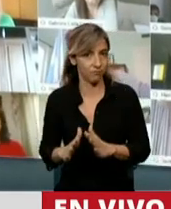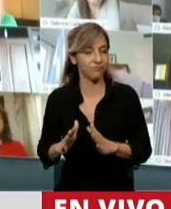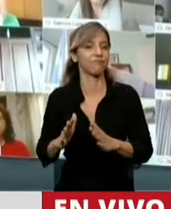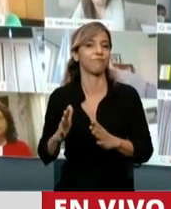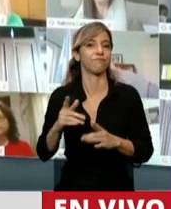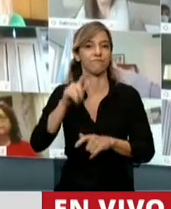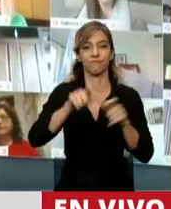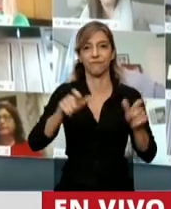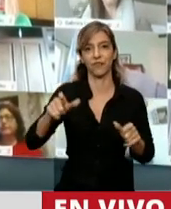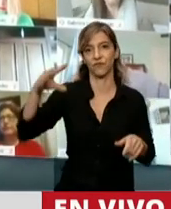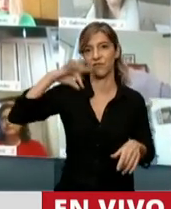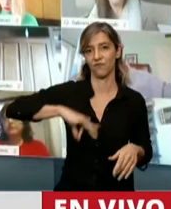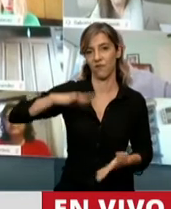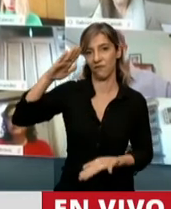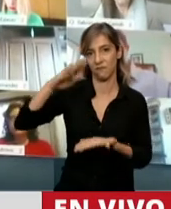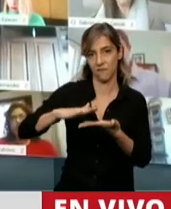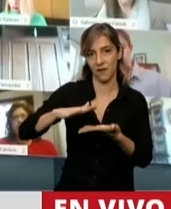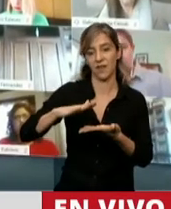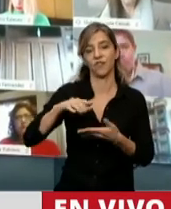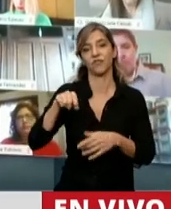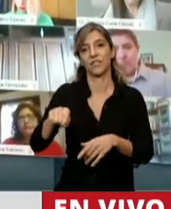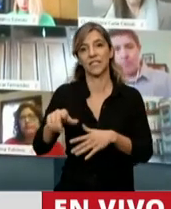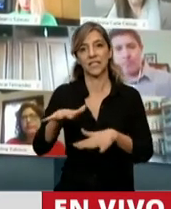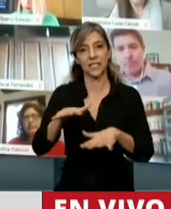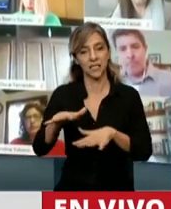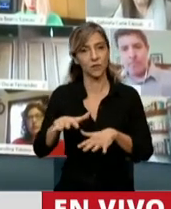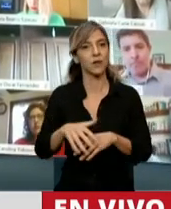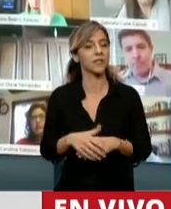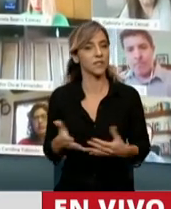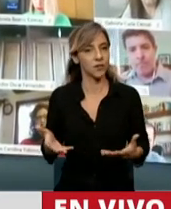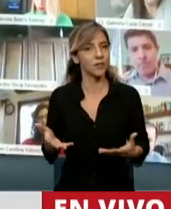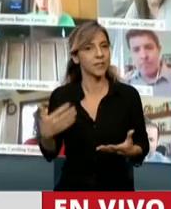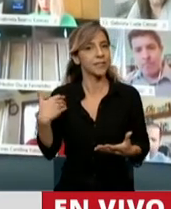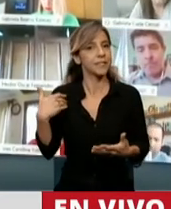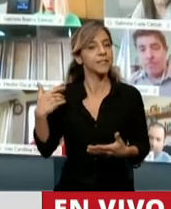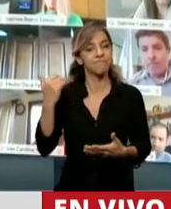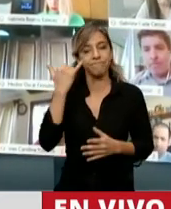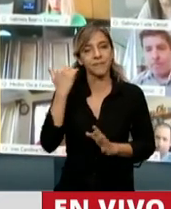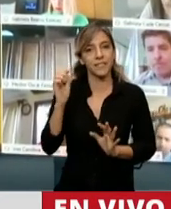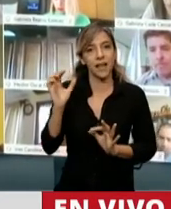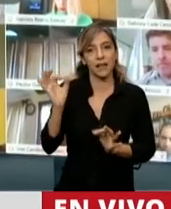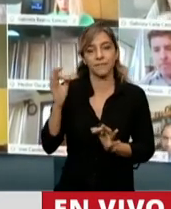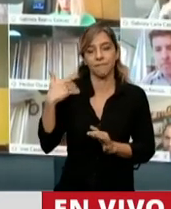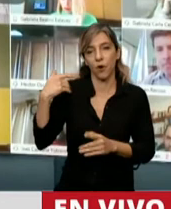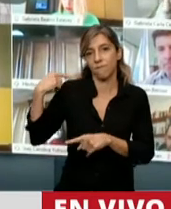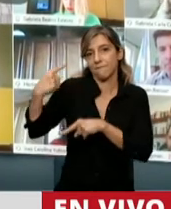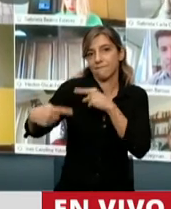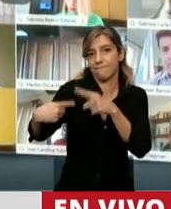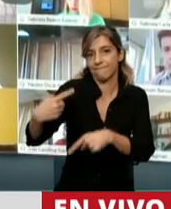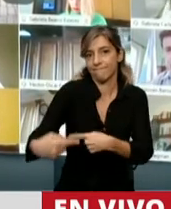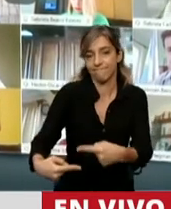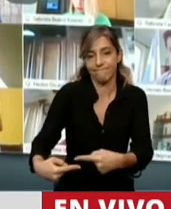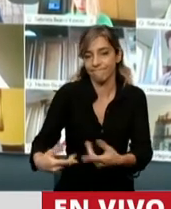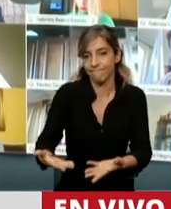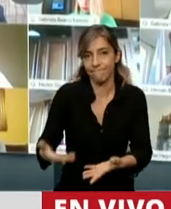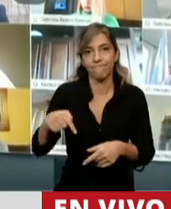ingresos de la mayoría popular, se quedó de lleno en el entramado empresarial. Y todos los